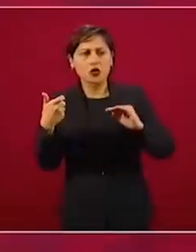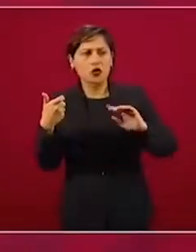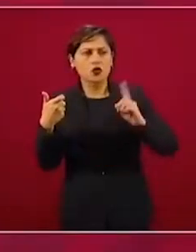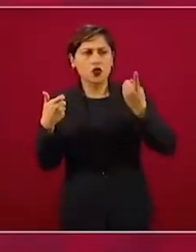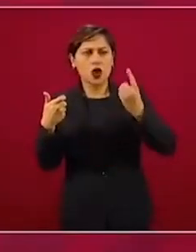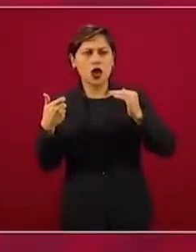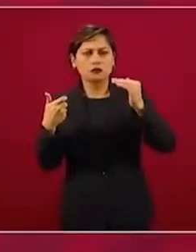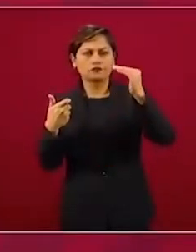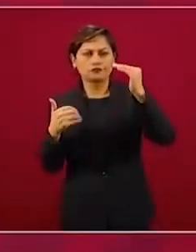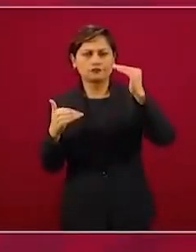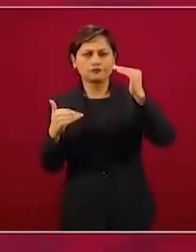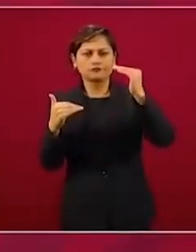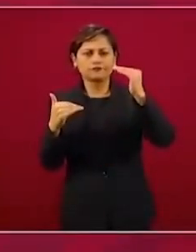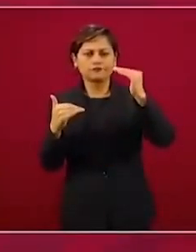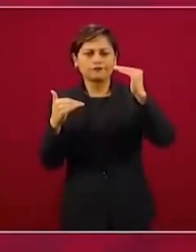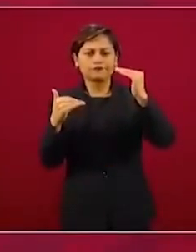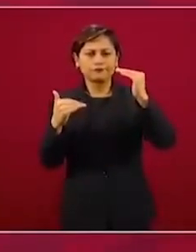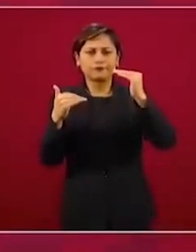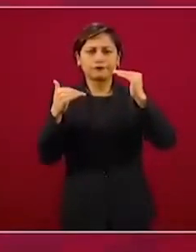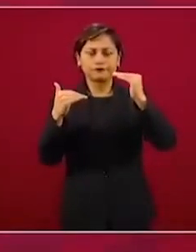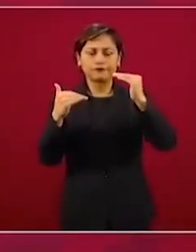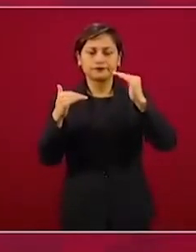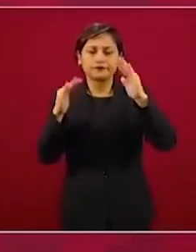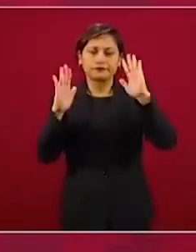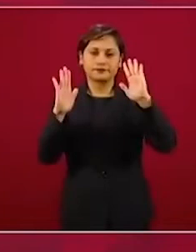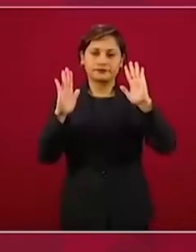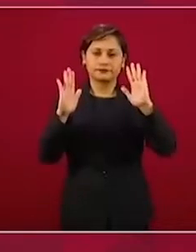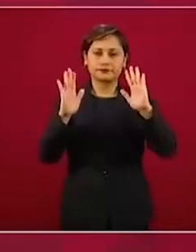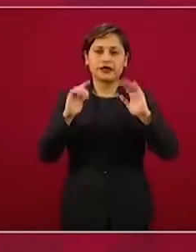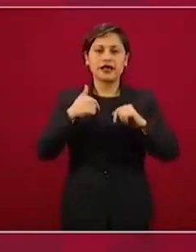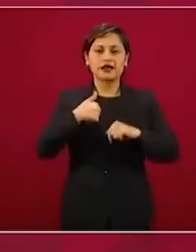no canto victoria todavía,